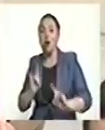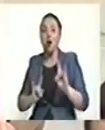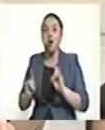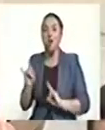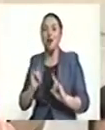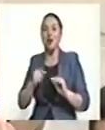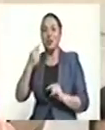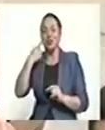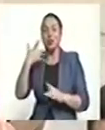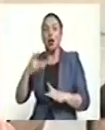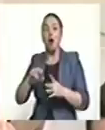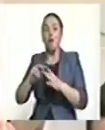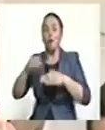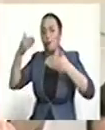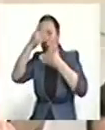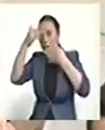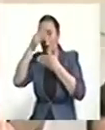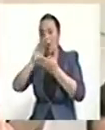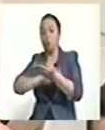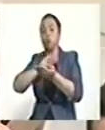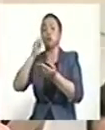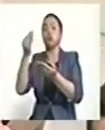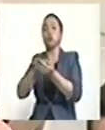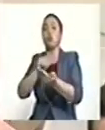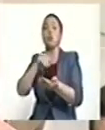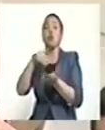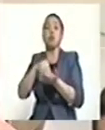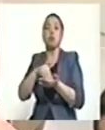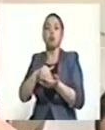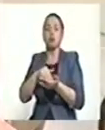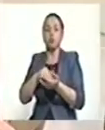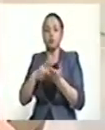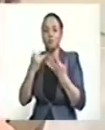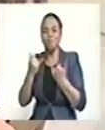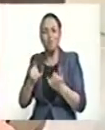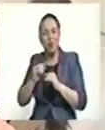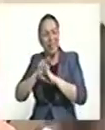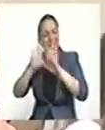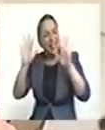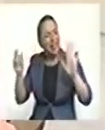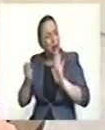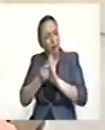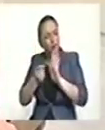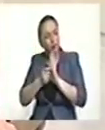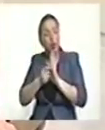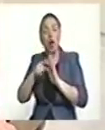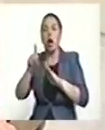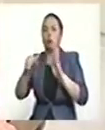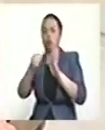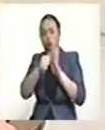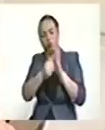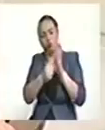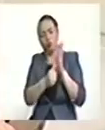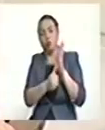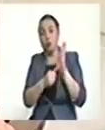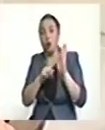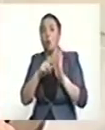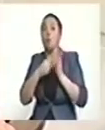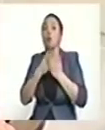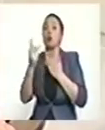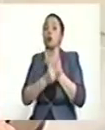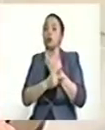en constituyente. Pero ahora me quiero referir puntualmente a algunos artículos que tiene este proyecto.